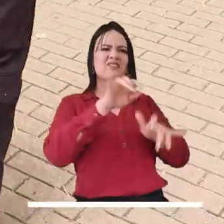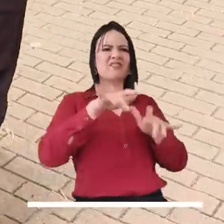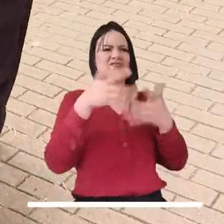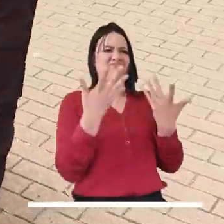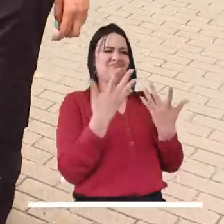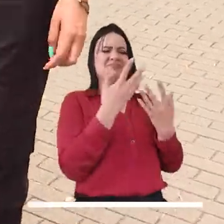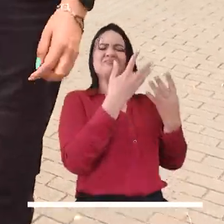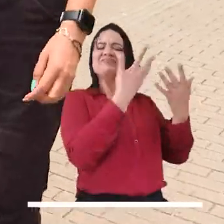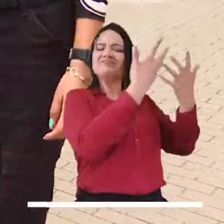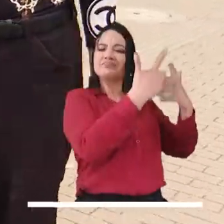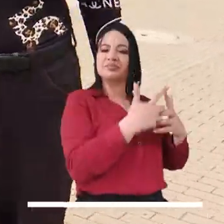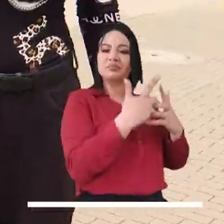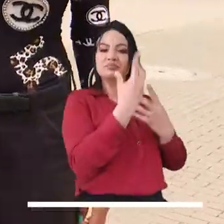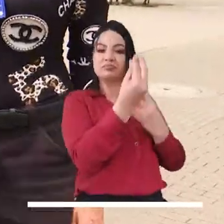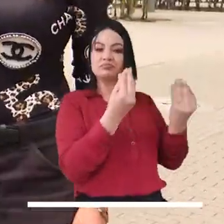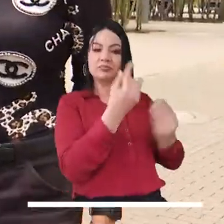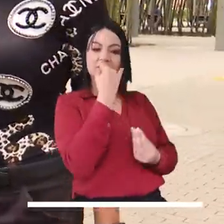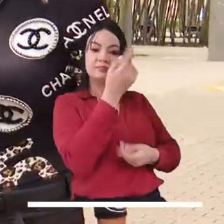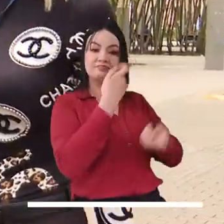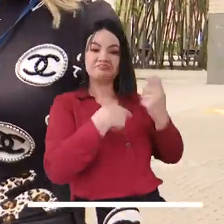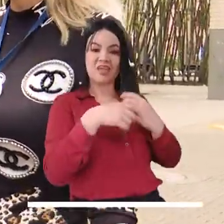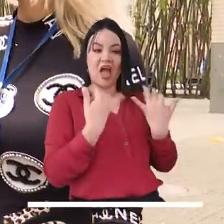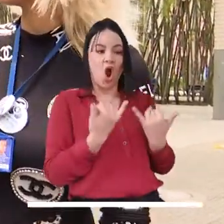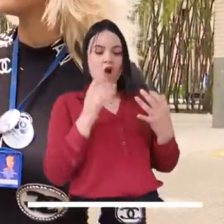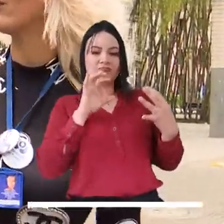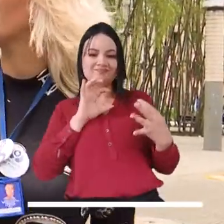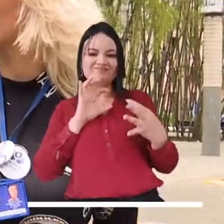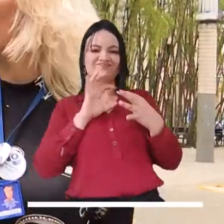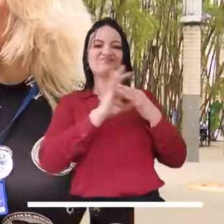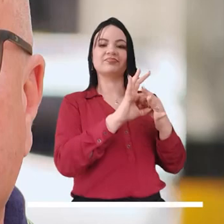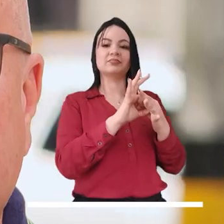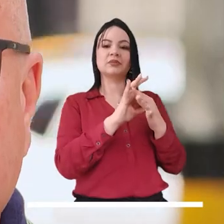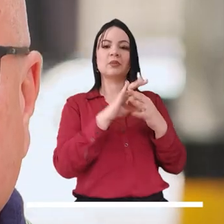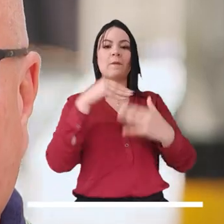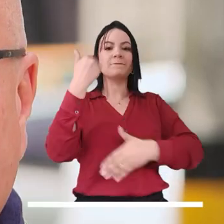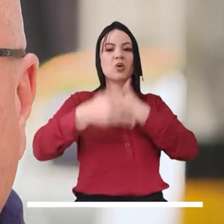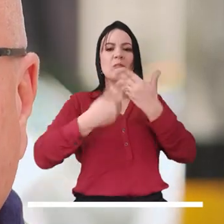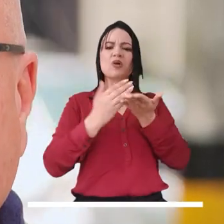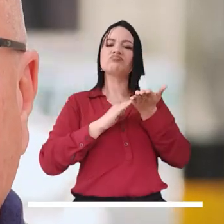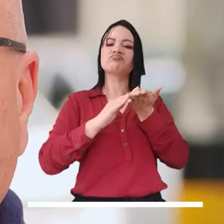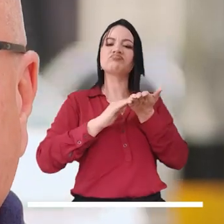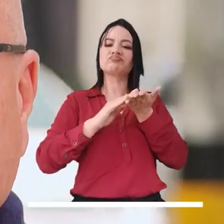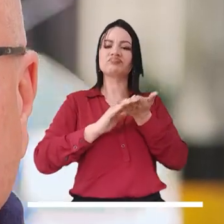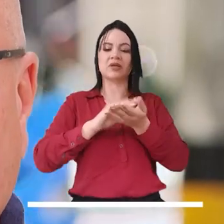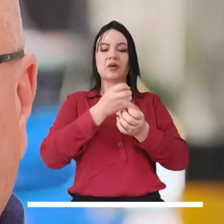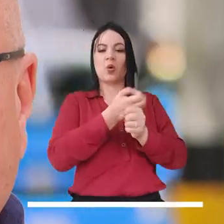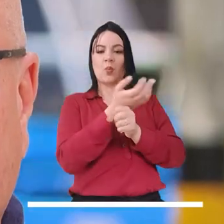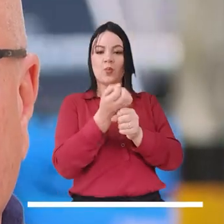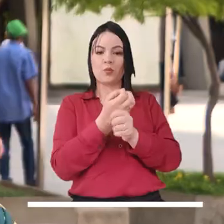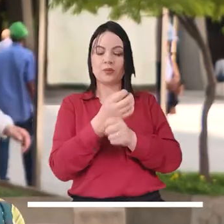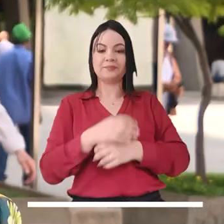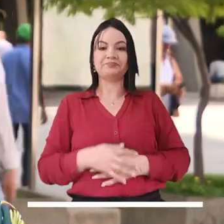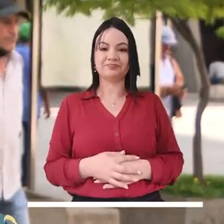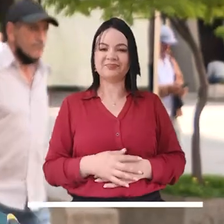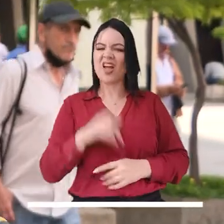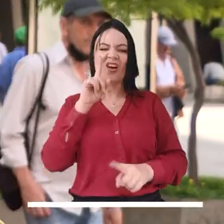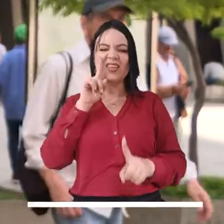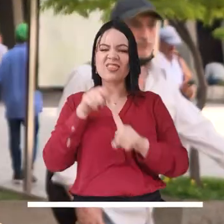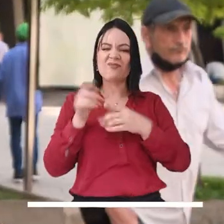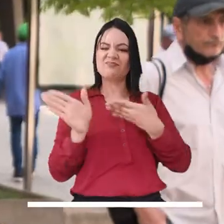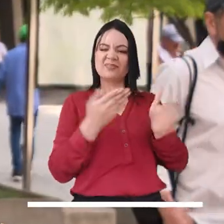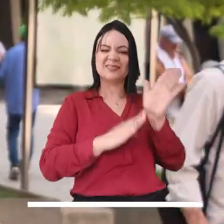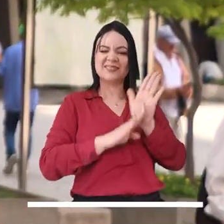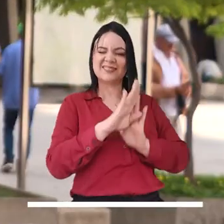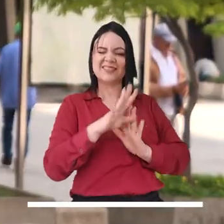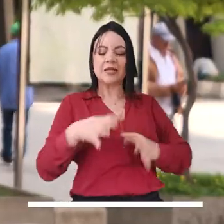secretarías, los empresarios y comerciantes estamos muy unidos para trabajar en la recuperación de la comuna. Lo que buscamos con